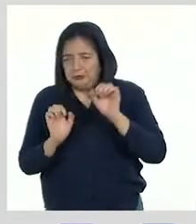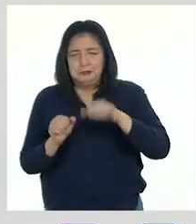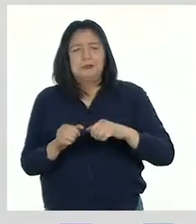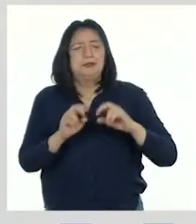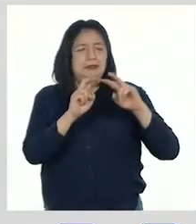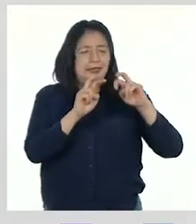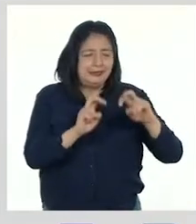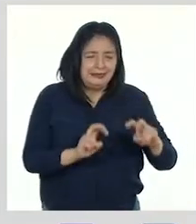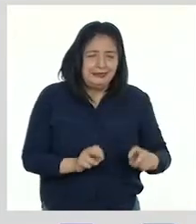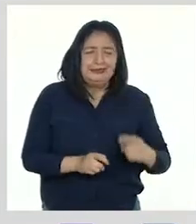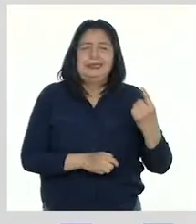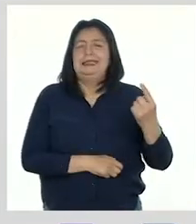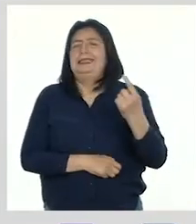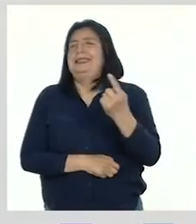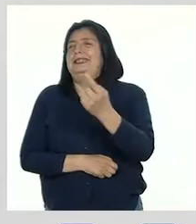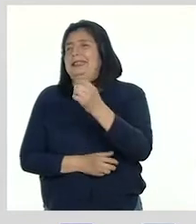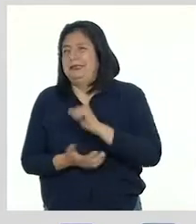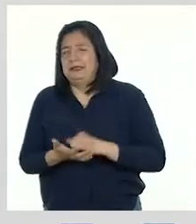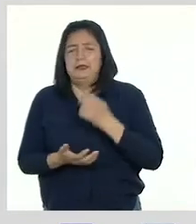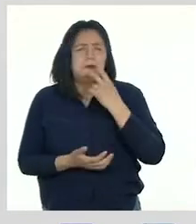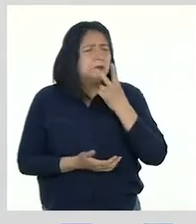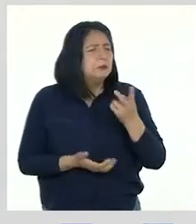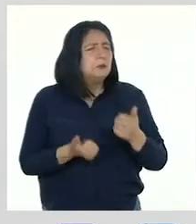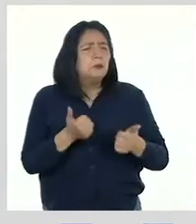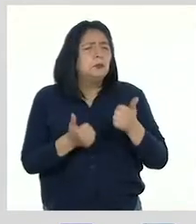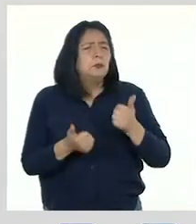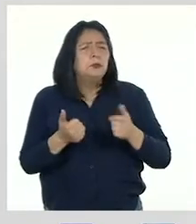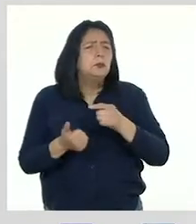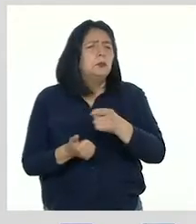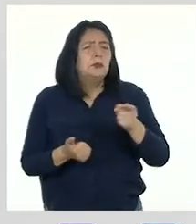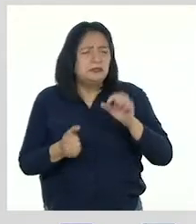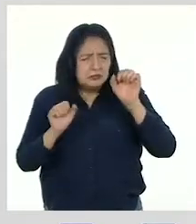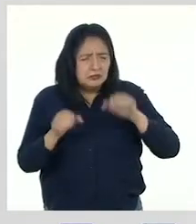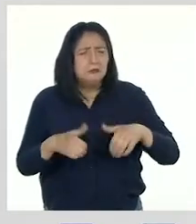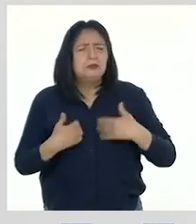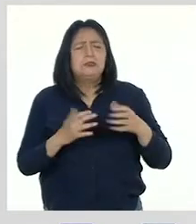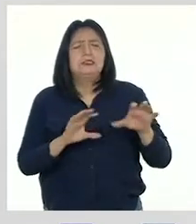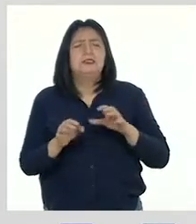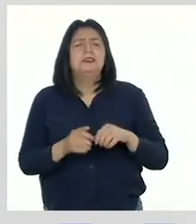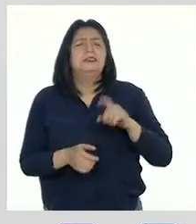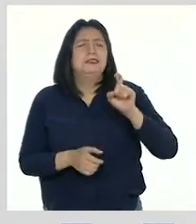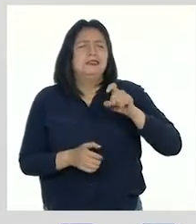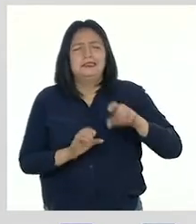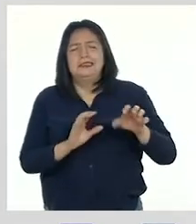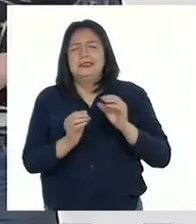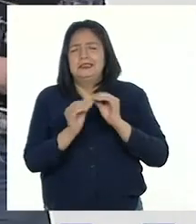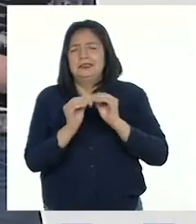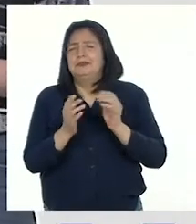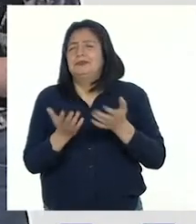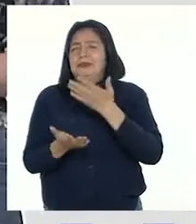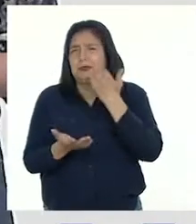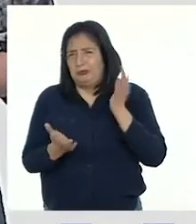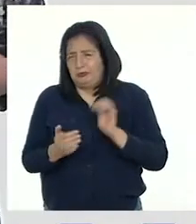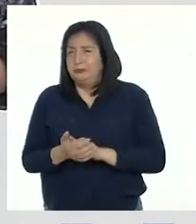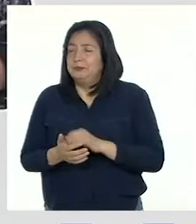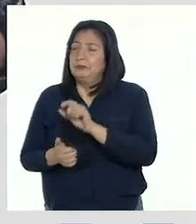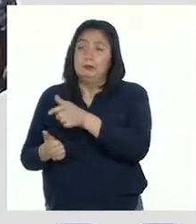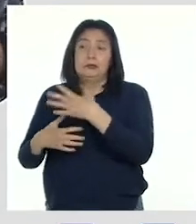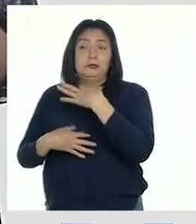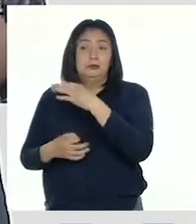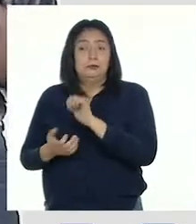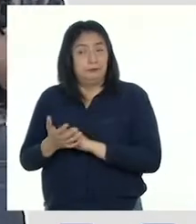analizaremos cada uno y veremos cuáles fueron tus logros y lo que debes mejorar. ¡Qué interesante!